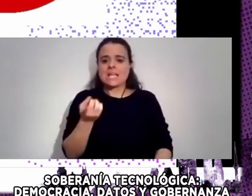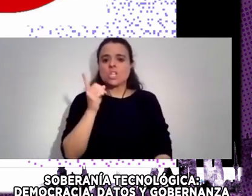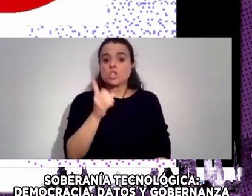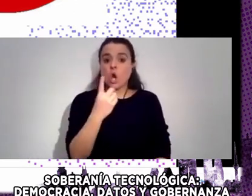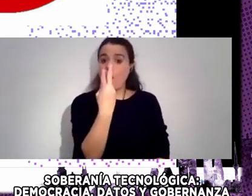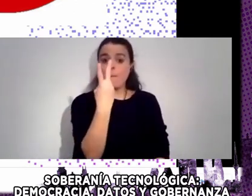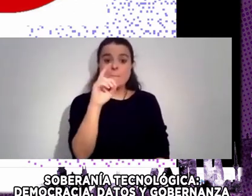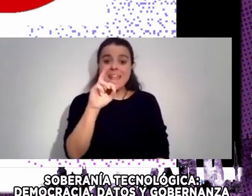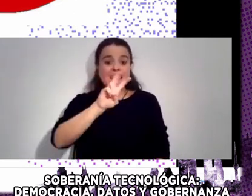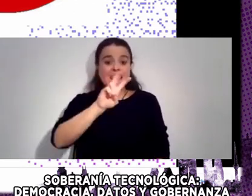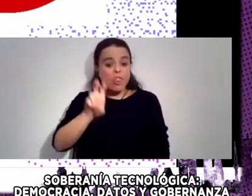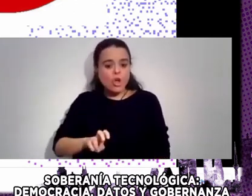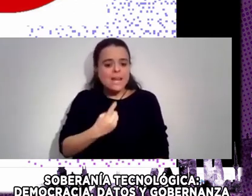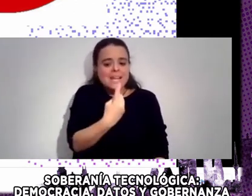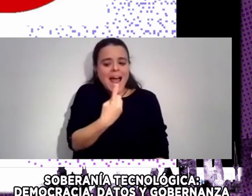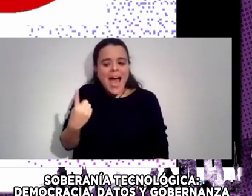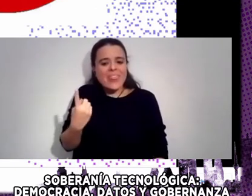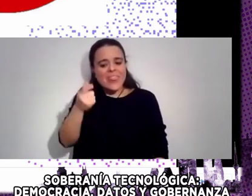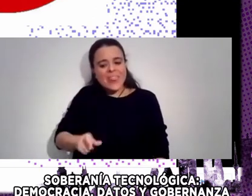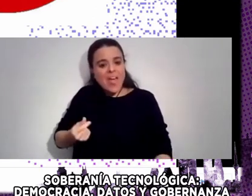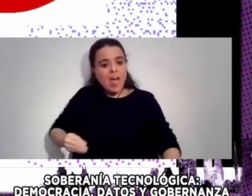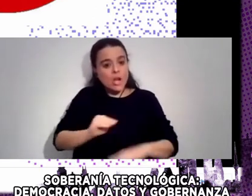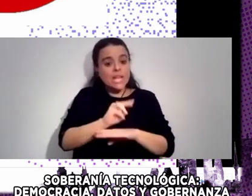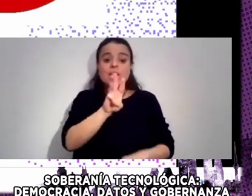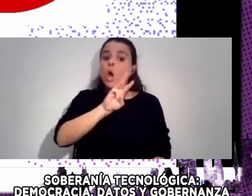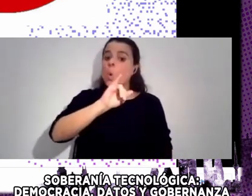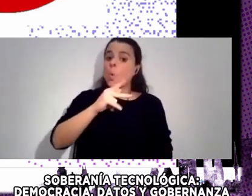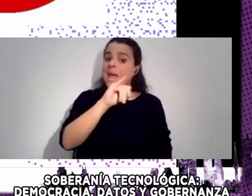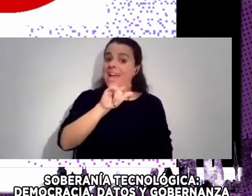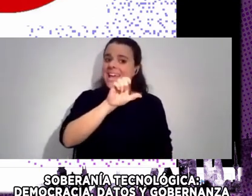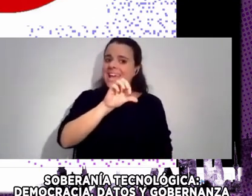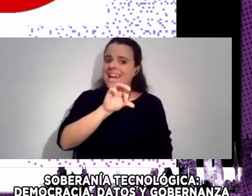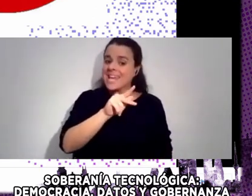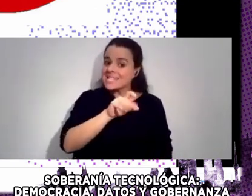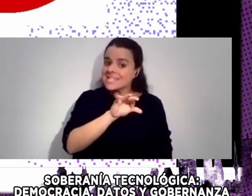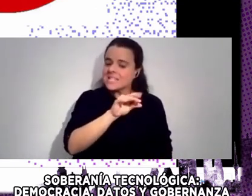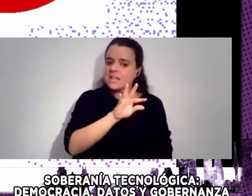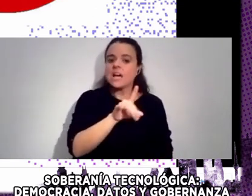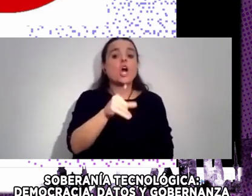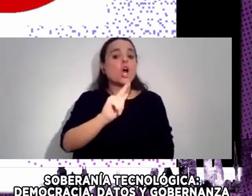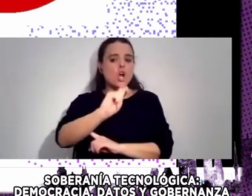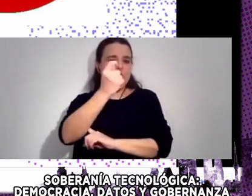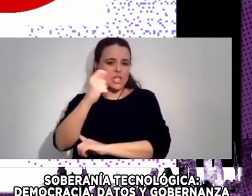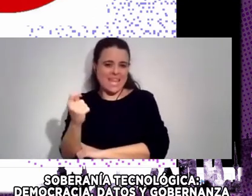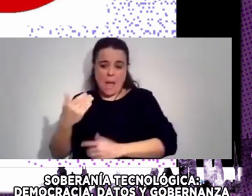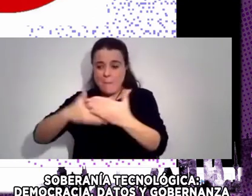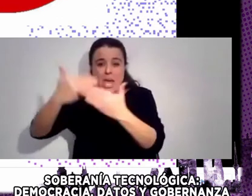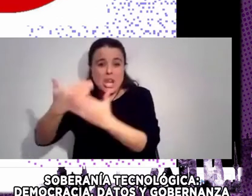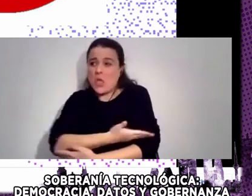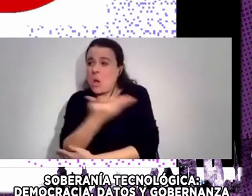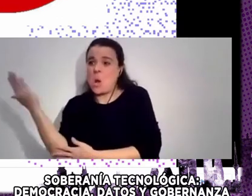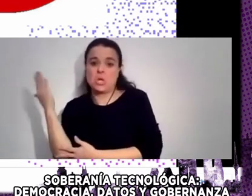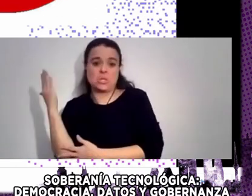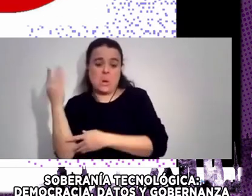donante Wikileaks Estaba logrando Lo que ningún Periódico Del mundo Con grandes Millones Con advertising Con